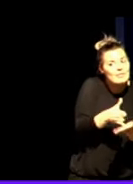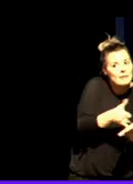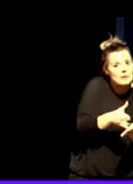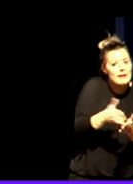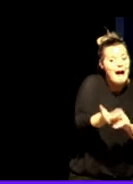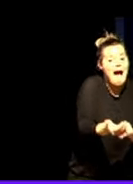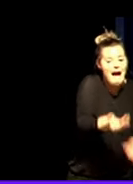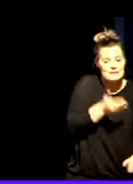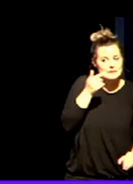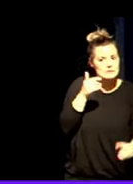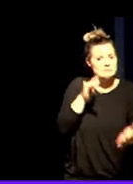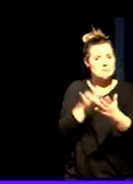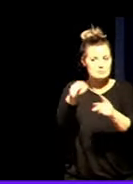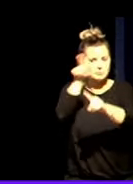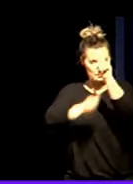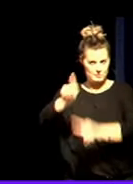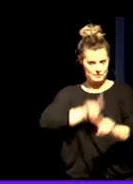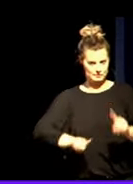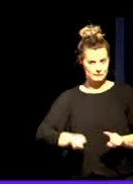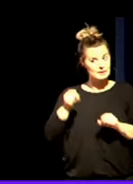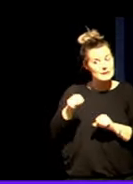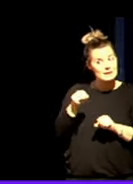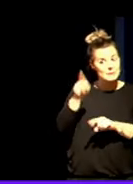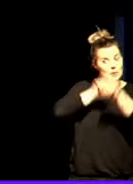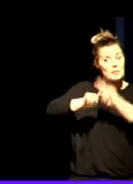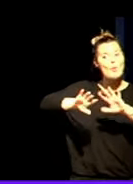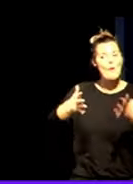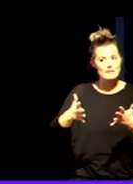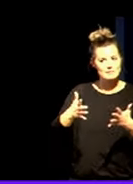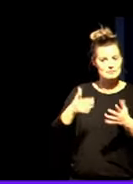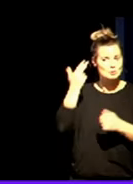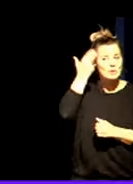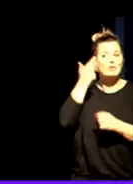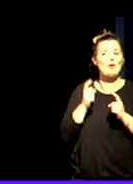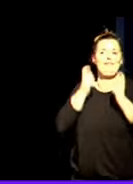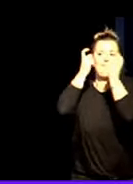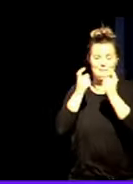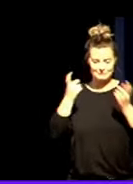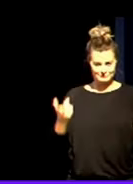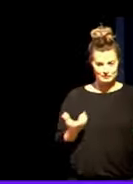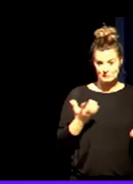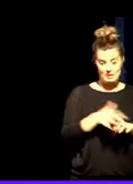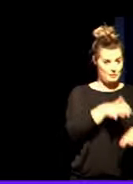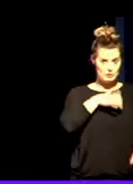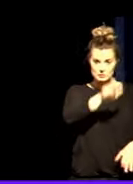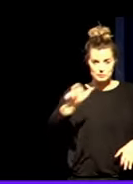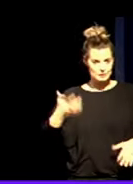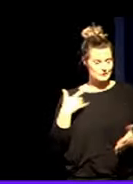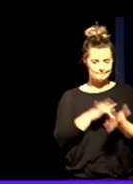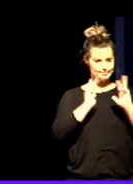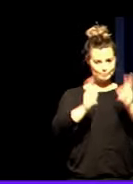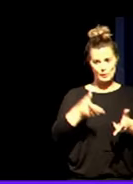presente. Y en este caso, el problema que se presenta es la tentativa de suicidio. Y como hemos dicho, la mayor parte de las personas mueren en esa primera tentativa.